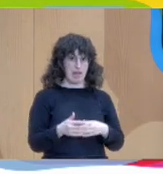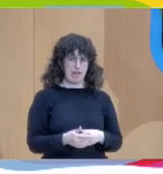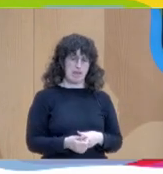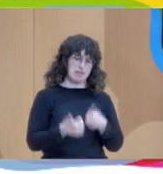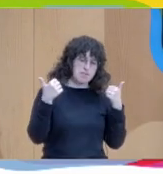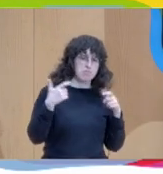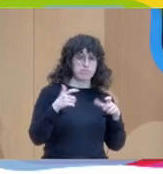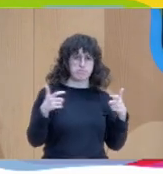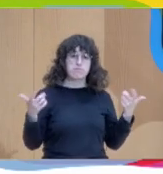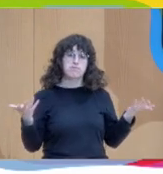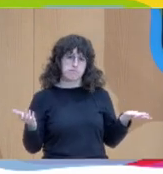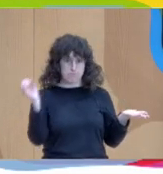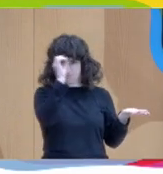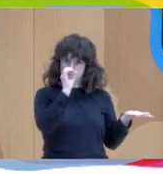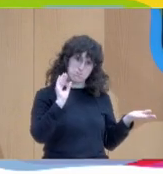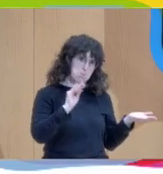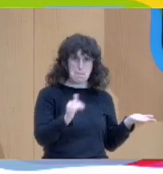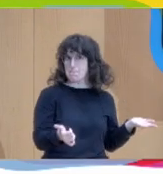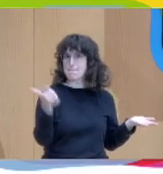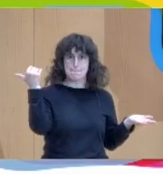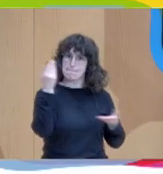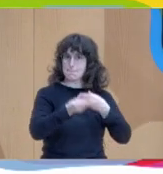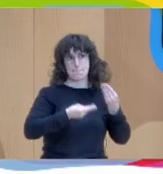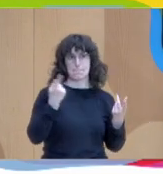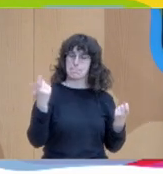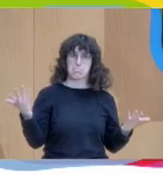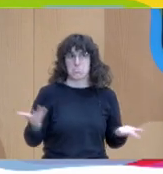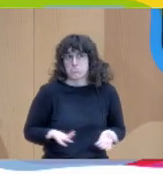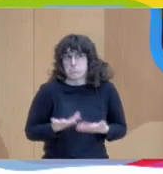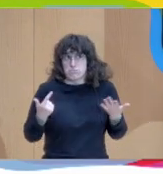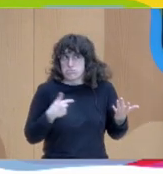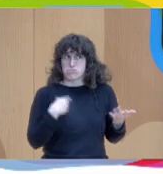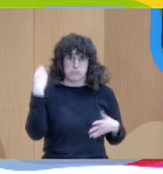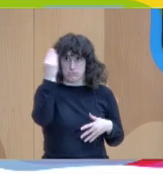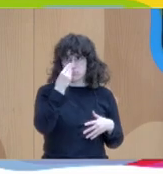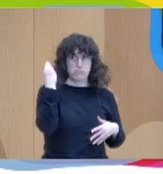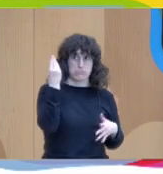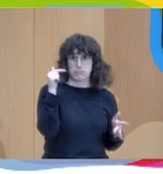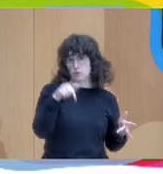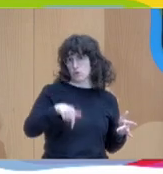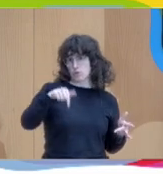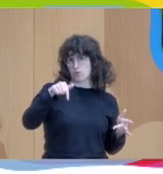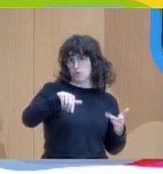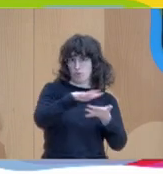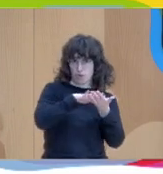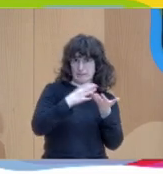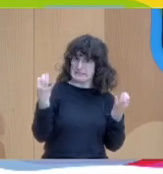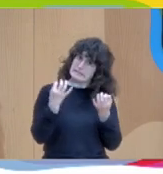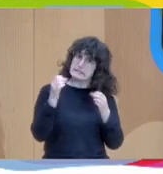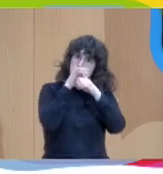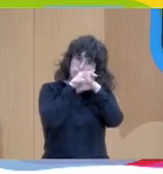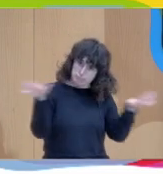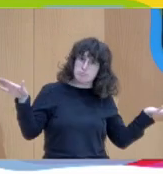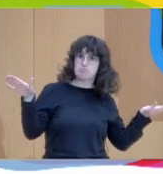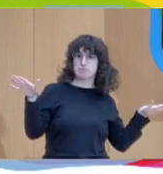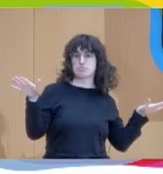opinión ¿qué demás debemos hacer? Pues yo creo que precisamente lo que estamos haciendo hoy que es darle difusión expandir